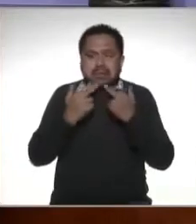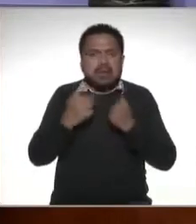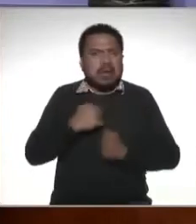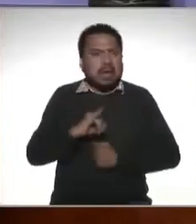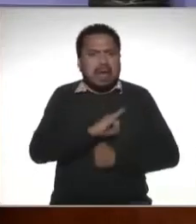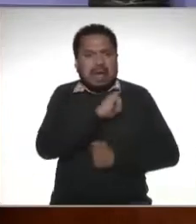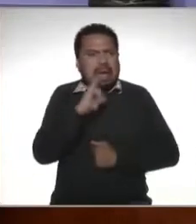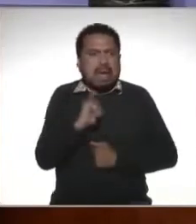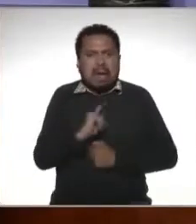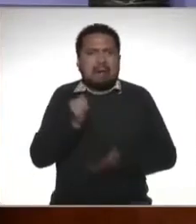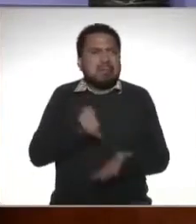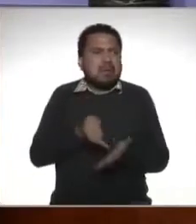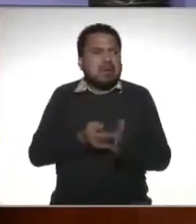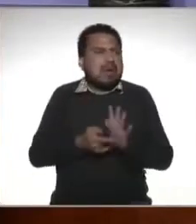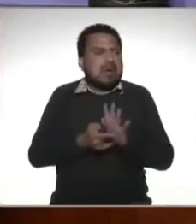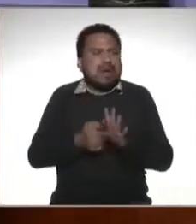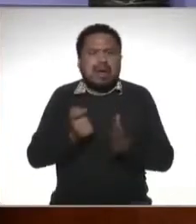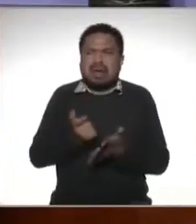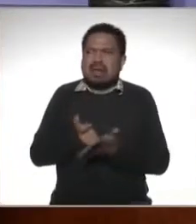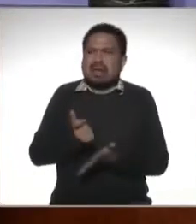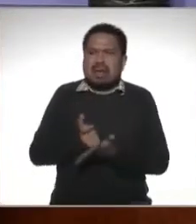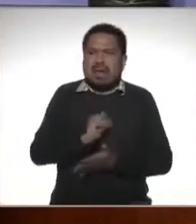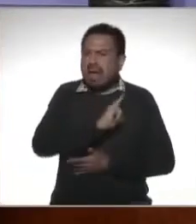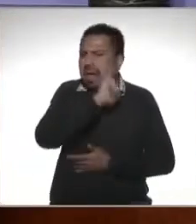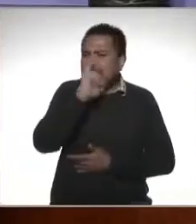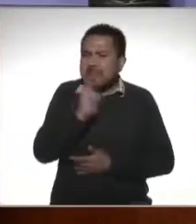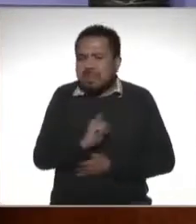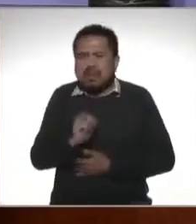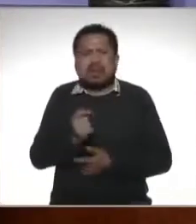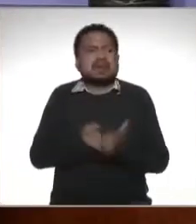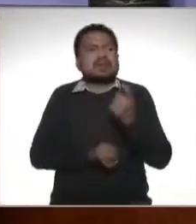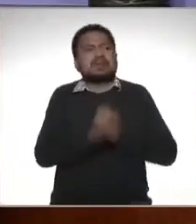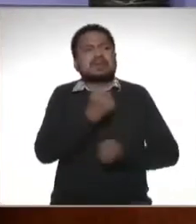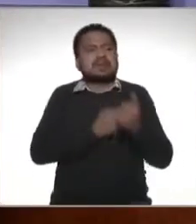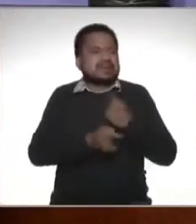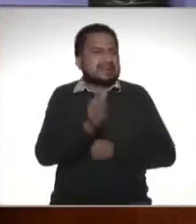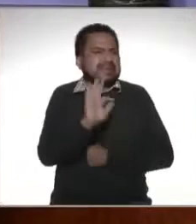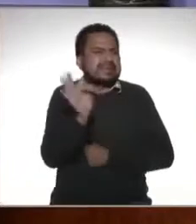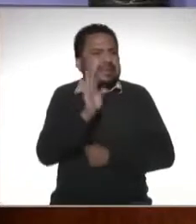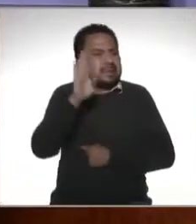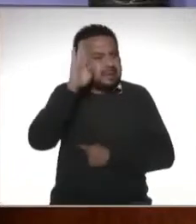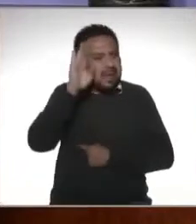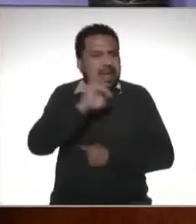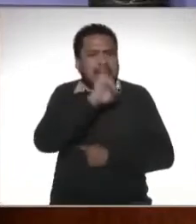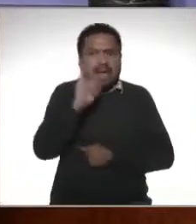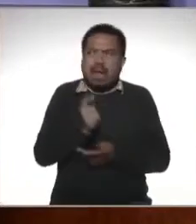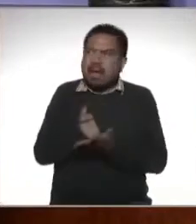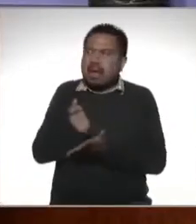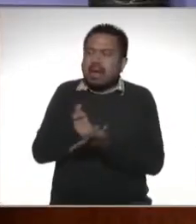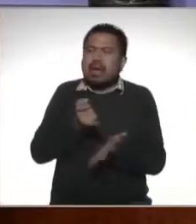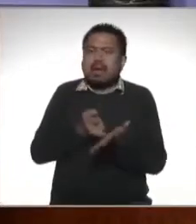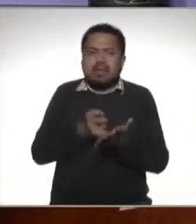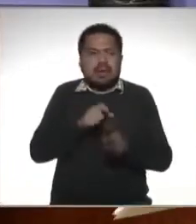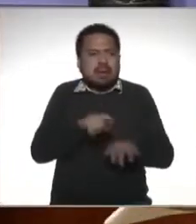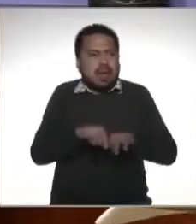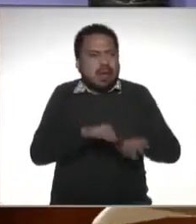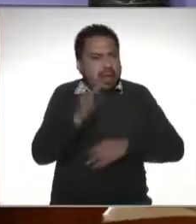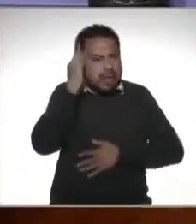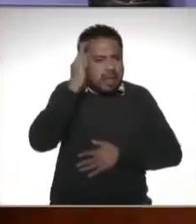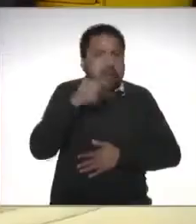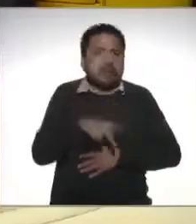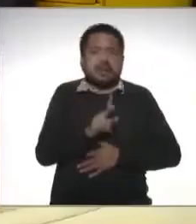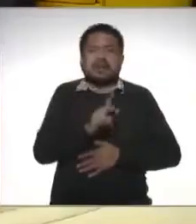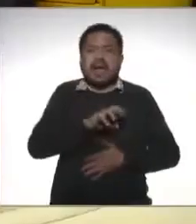nunca he presentado una declaración de impuestos nunca he hecho un pago hay quienes a lo mejor hasta cierto punto piensan que nunca han pagado impuestos aunque son empleados pero si lo